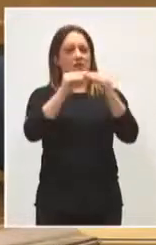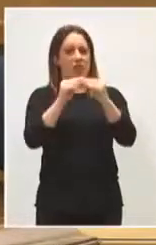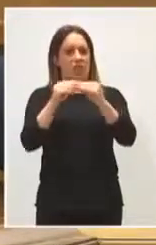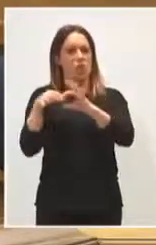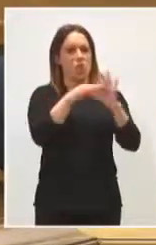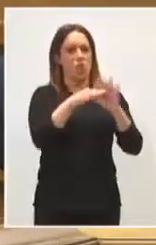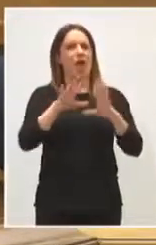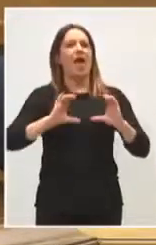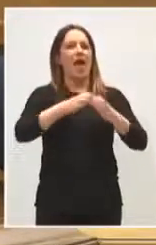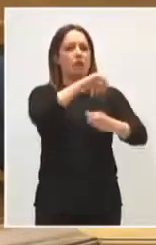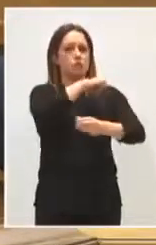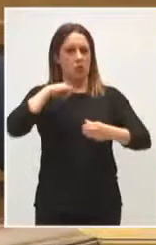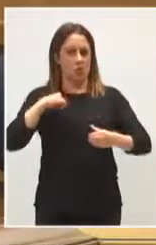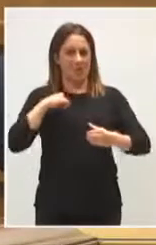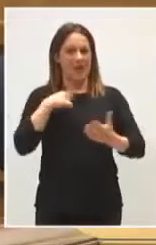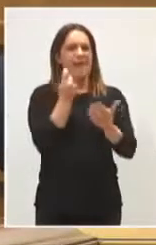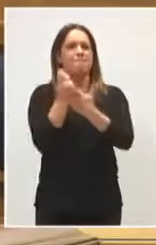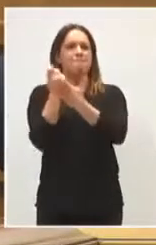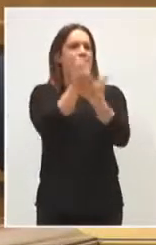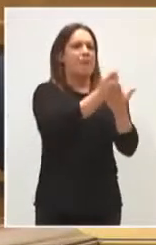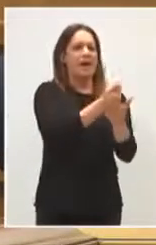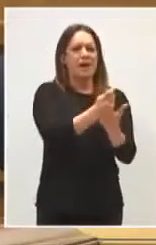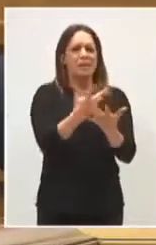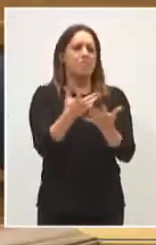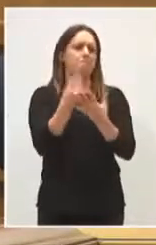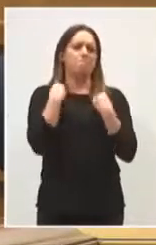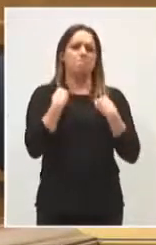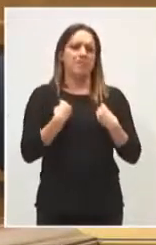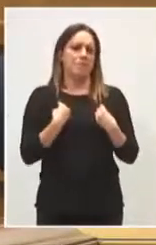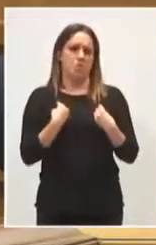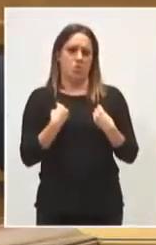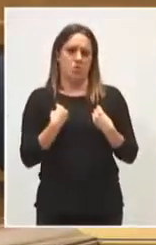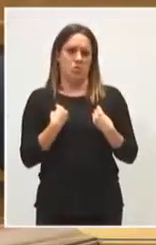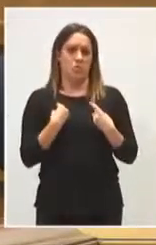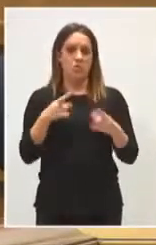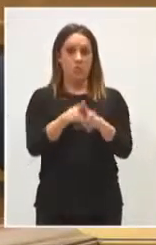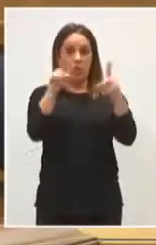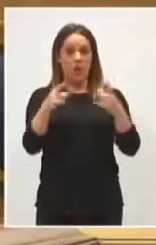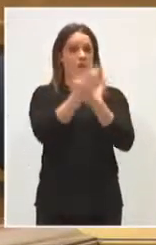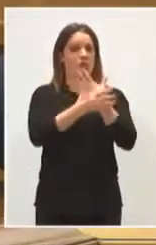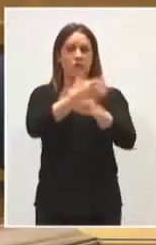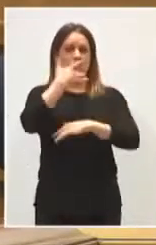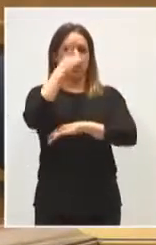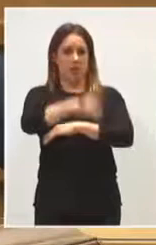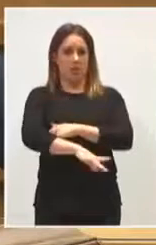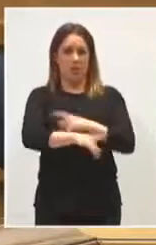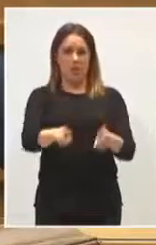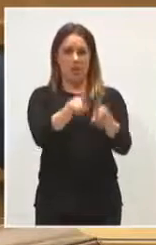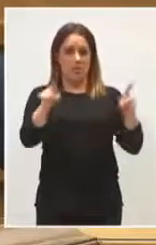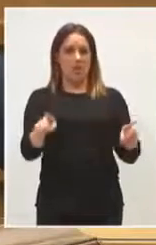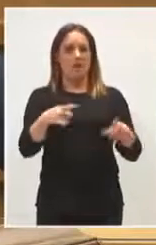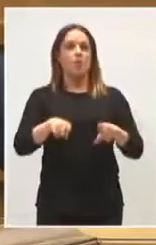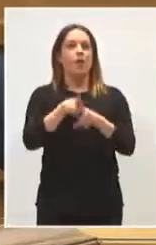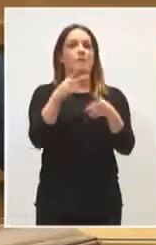autonómica, que se pague lo mismo en todos los sitios, independientemente de quién gobierna, que no se haga